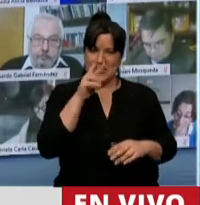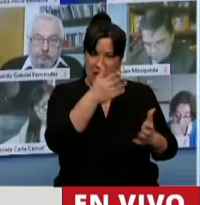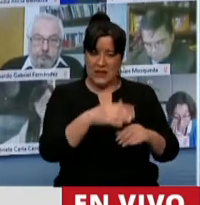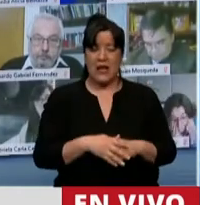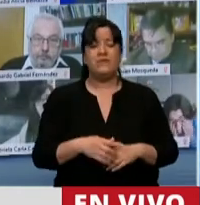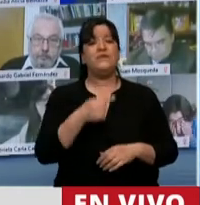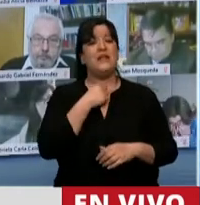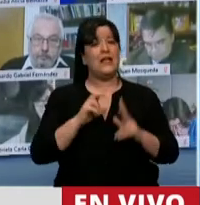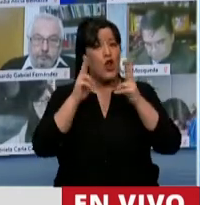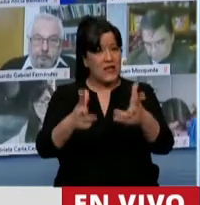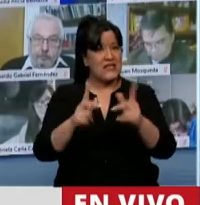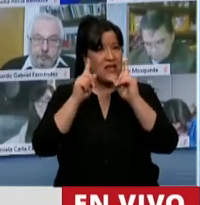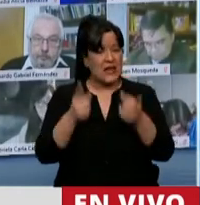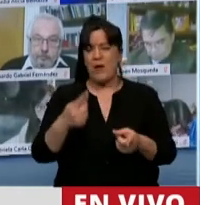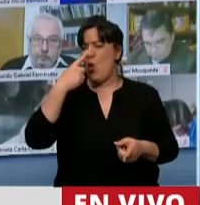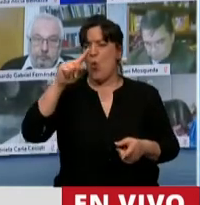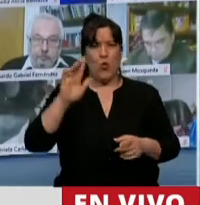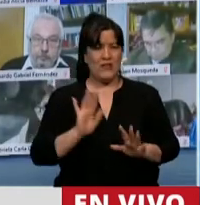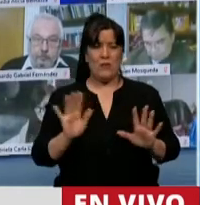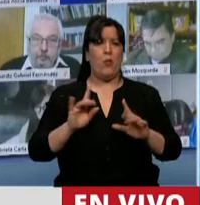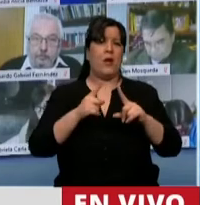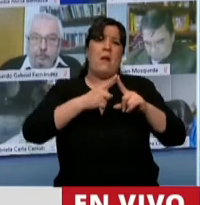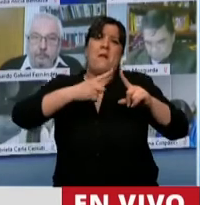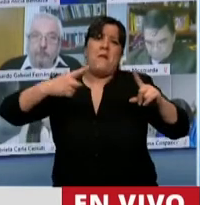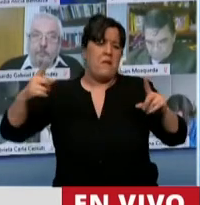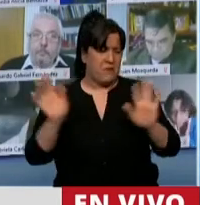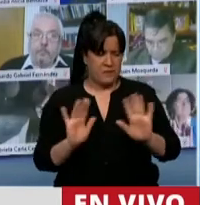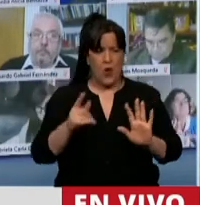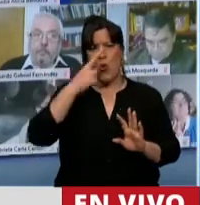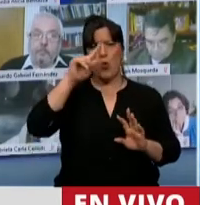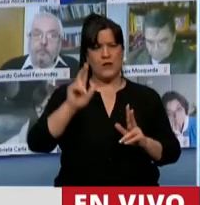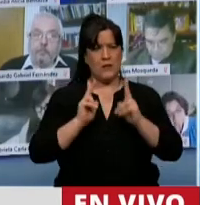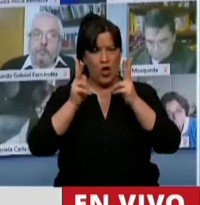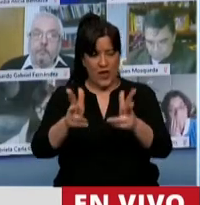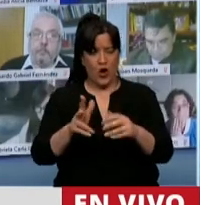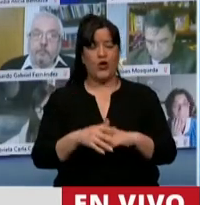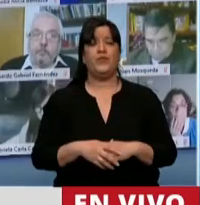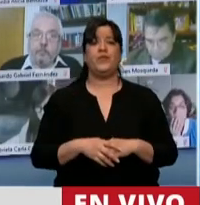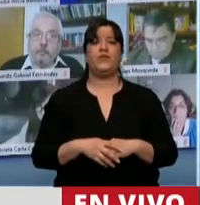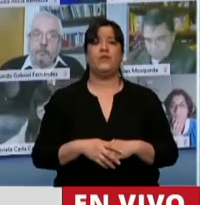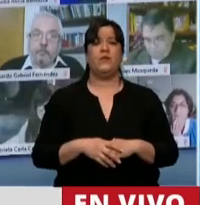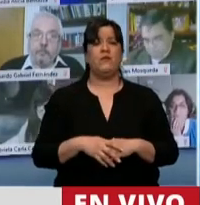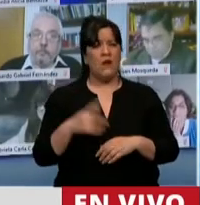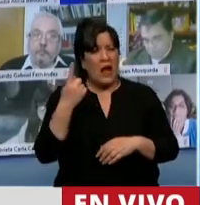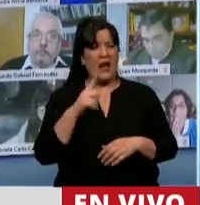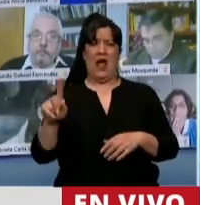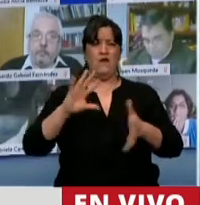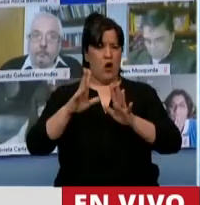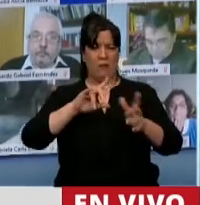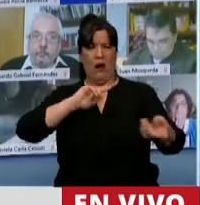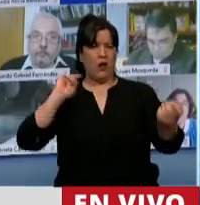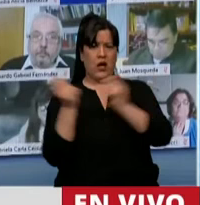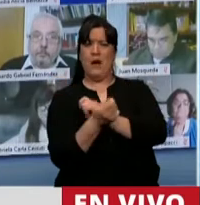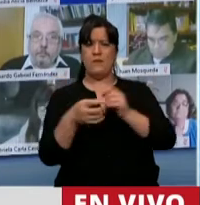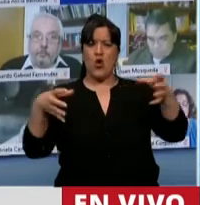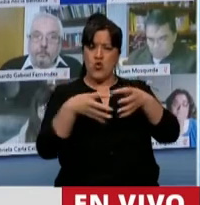Quiero decir también o destacar por último, porque no voy a estirarme más, que es muy raro el giro que ha